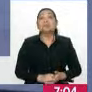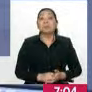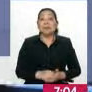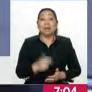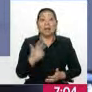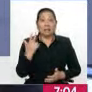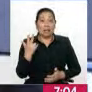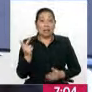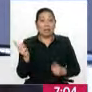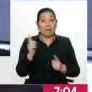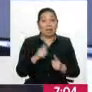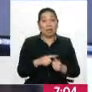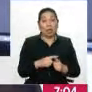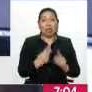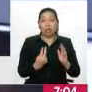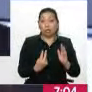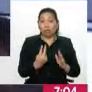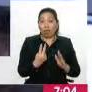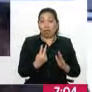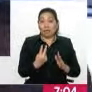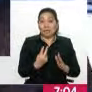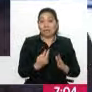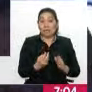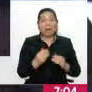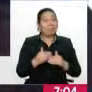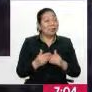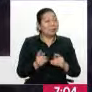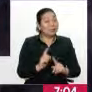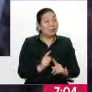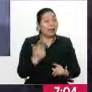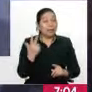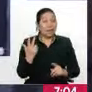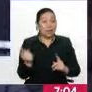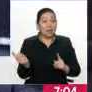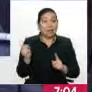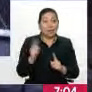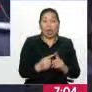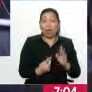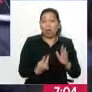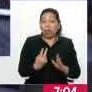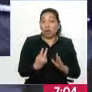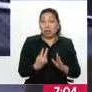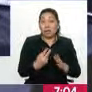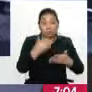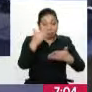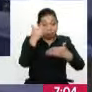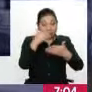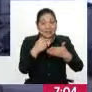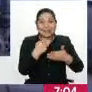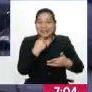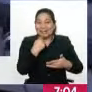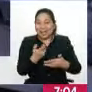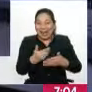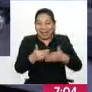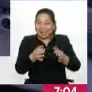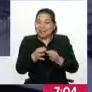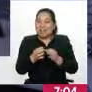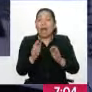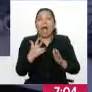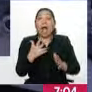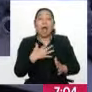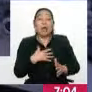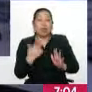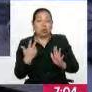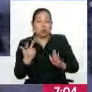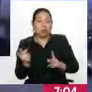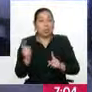3 al 12, y si no hay prórroga, es decir, del 3 al 12, con los requisitos que menciona Mirta, 18 a